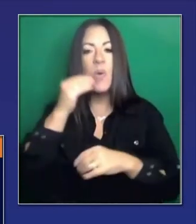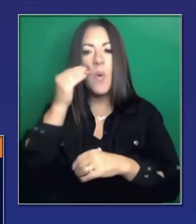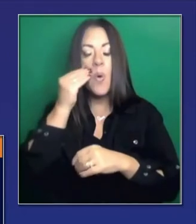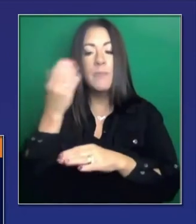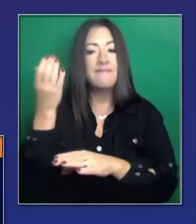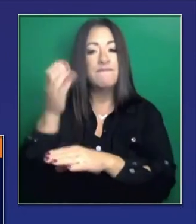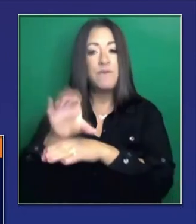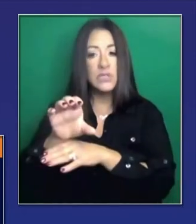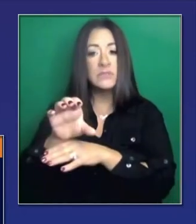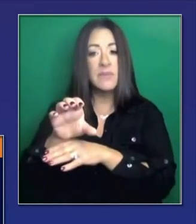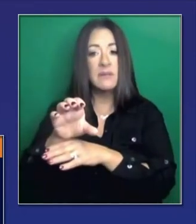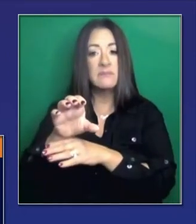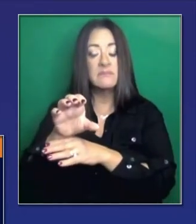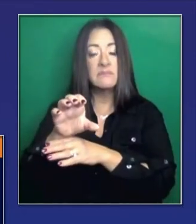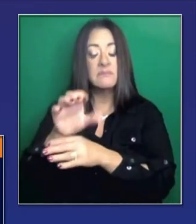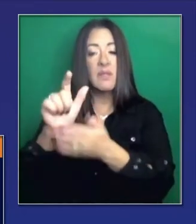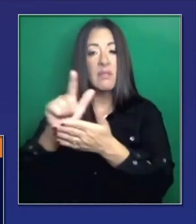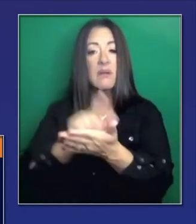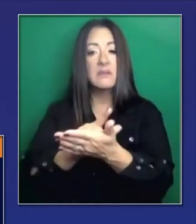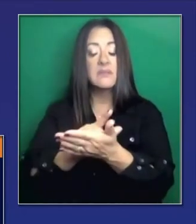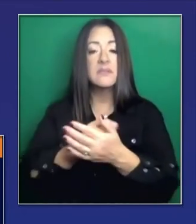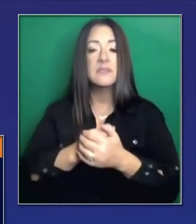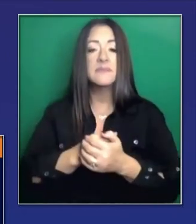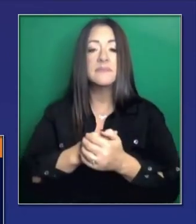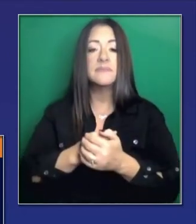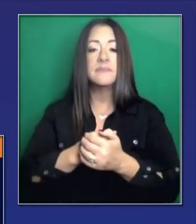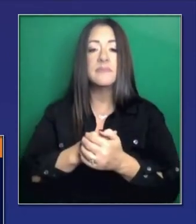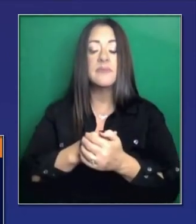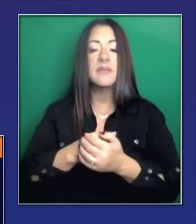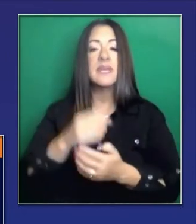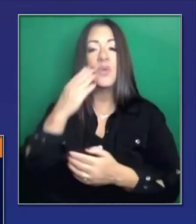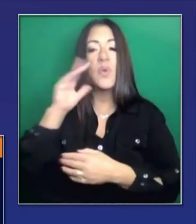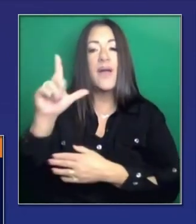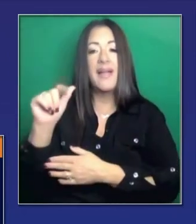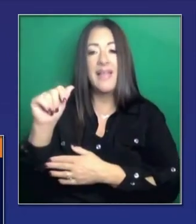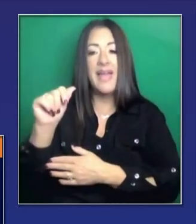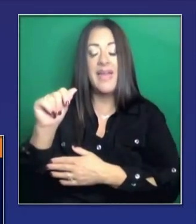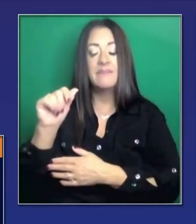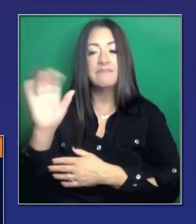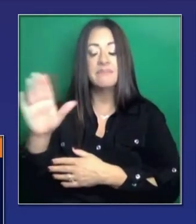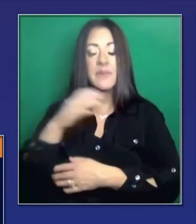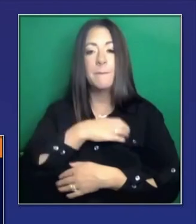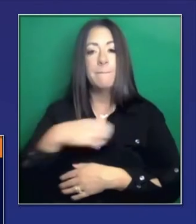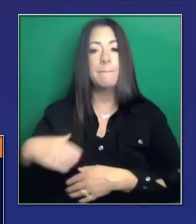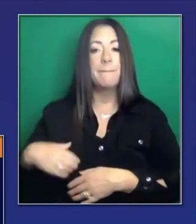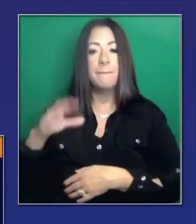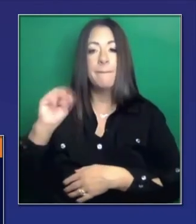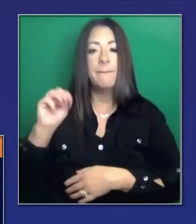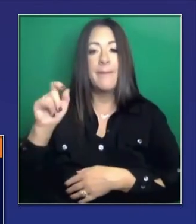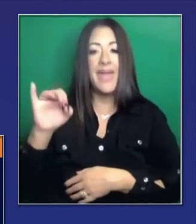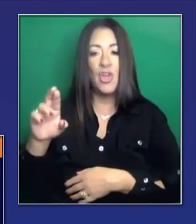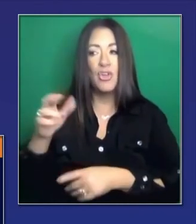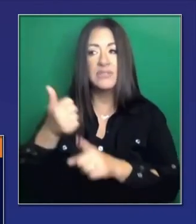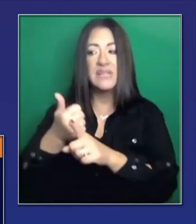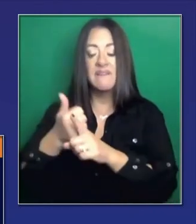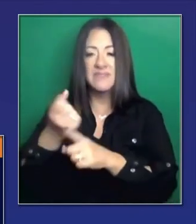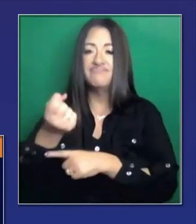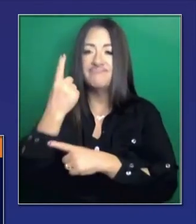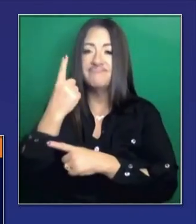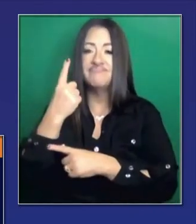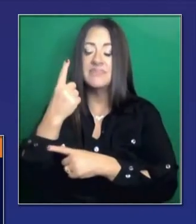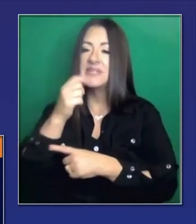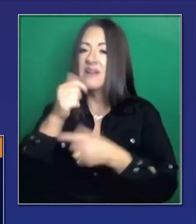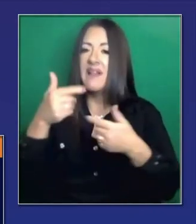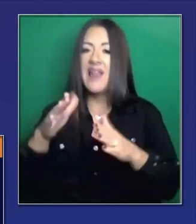y abordar estos datos en el sur de California, particularmente en Los Ángeles. El alcalde ha sido excelente para resaltar esta